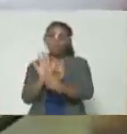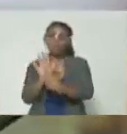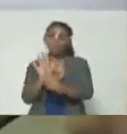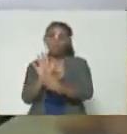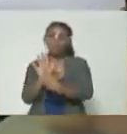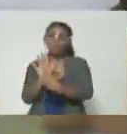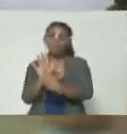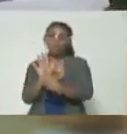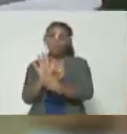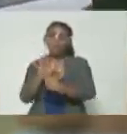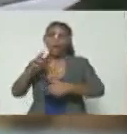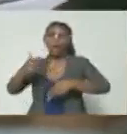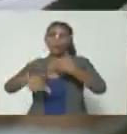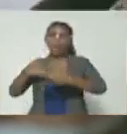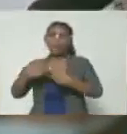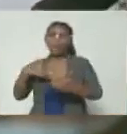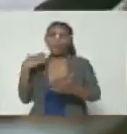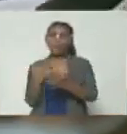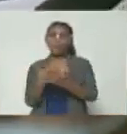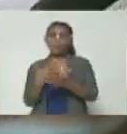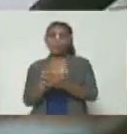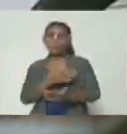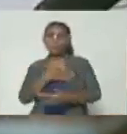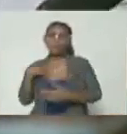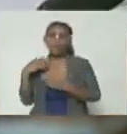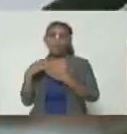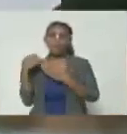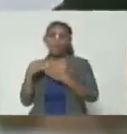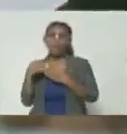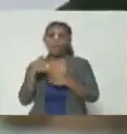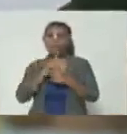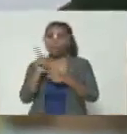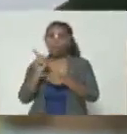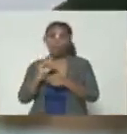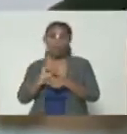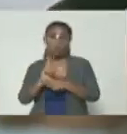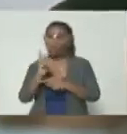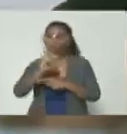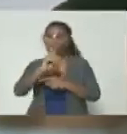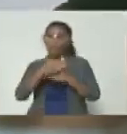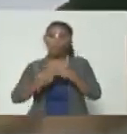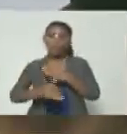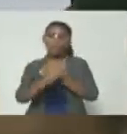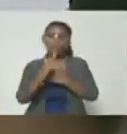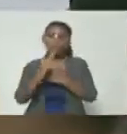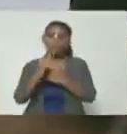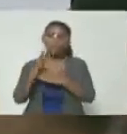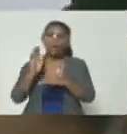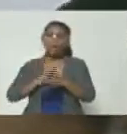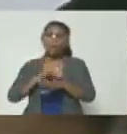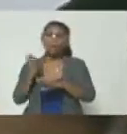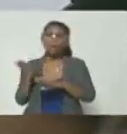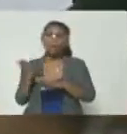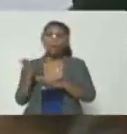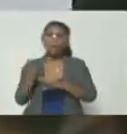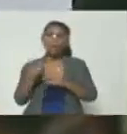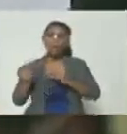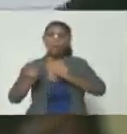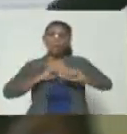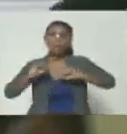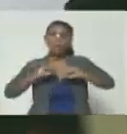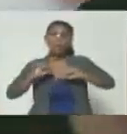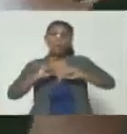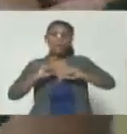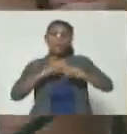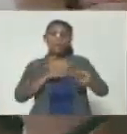los malandros quieren muestra de fe dólares sin eso no avanzamos porque los activistas de Voluntad